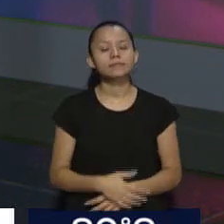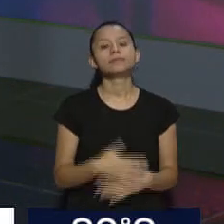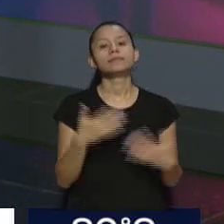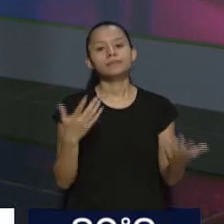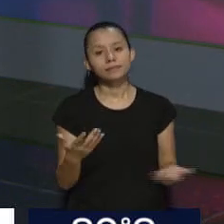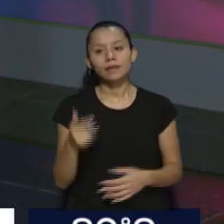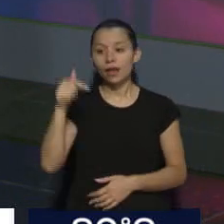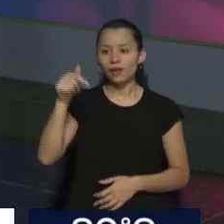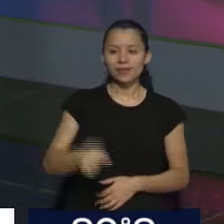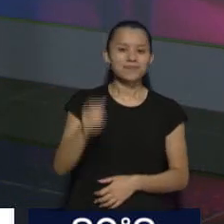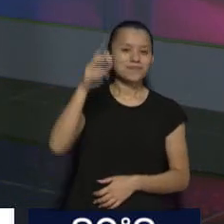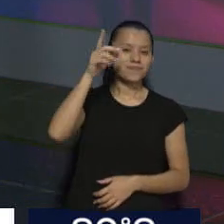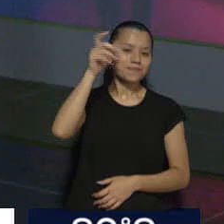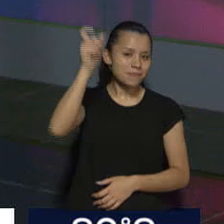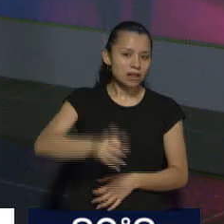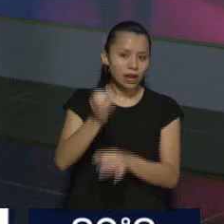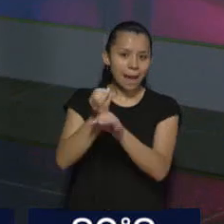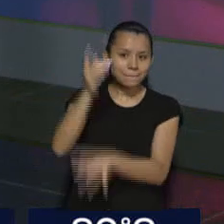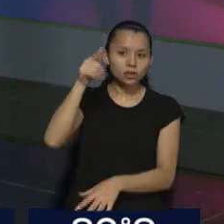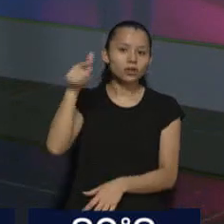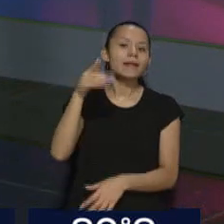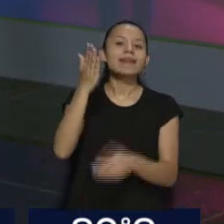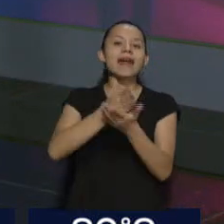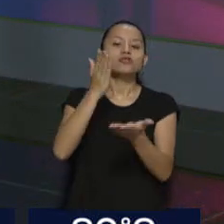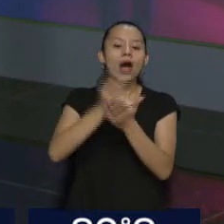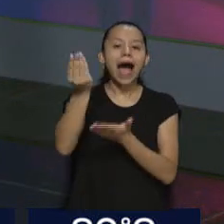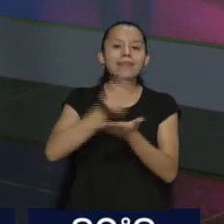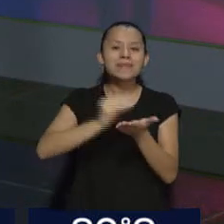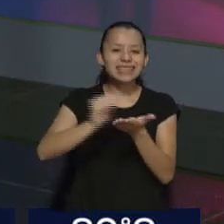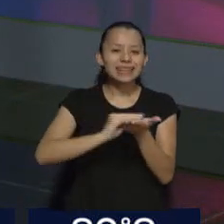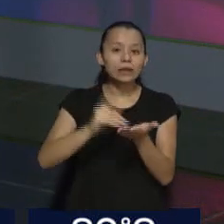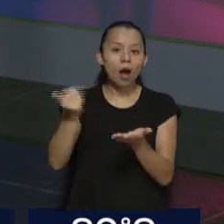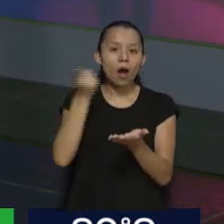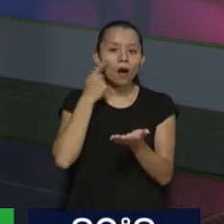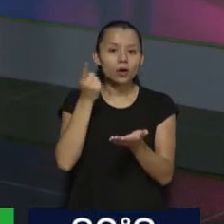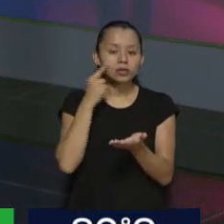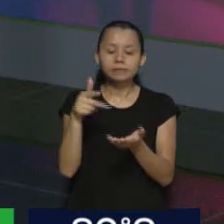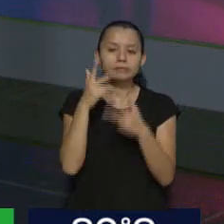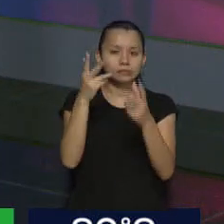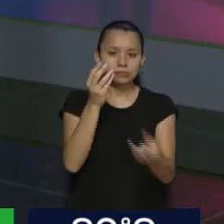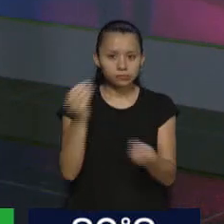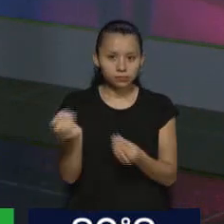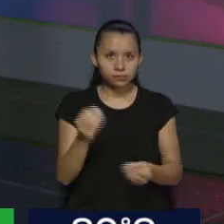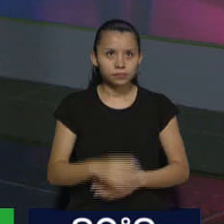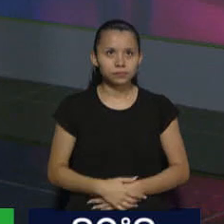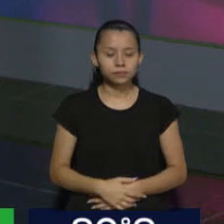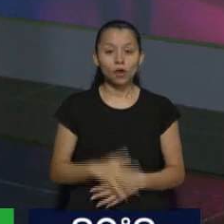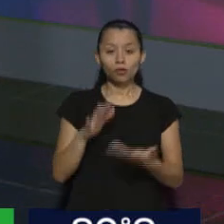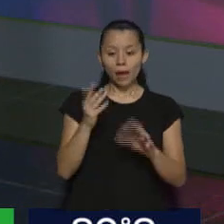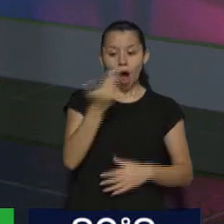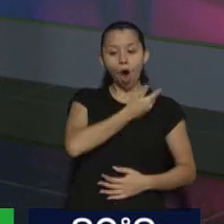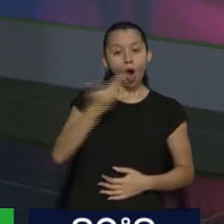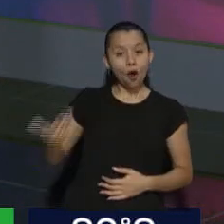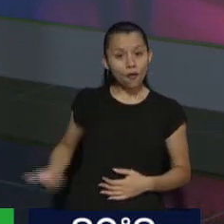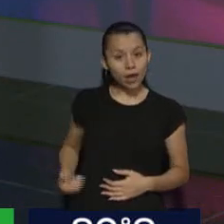derecho administrativo. Exactamente, en el derecho administrativo, con lo cual algunos señalan que el gobierno puede llegar a tener una chance de